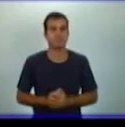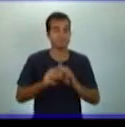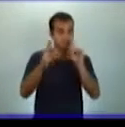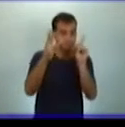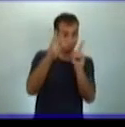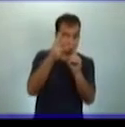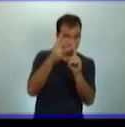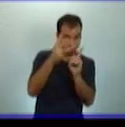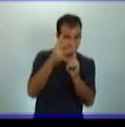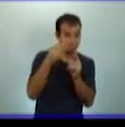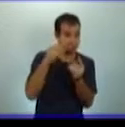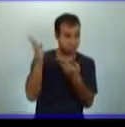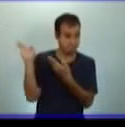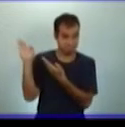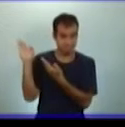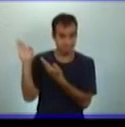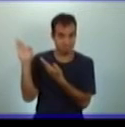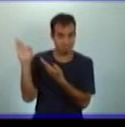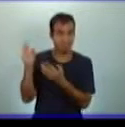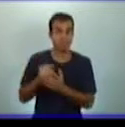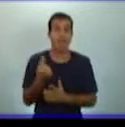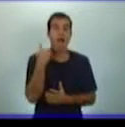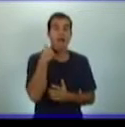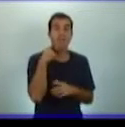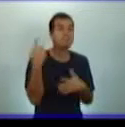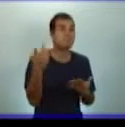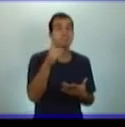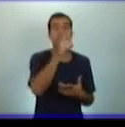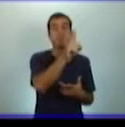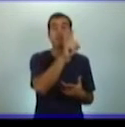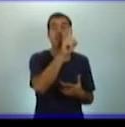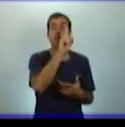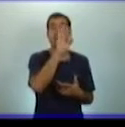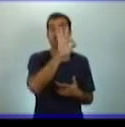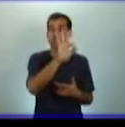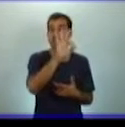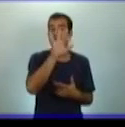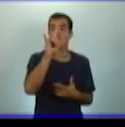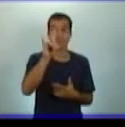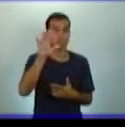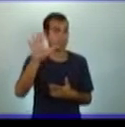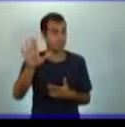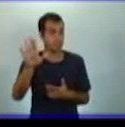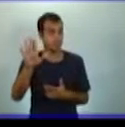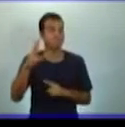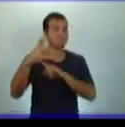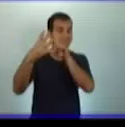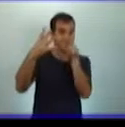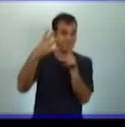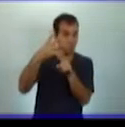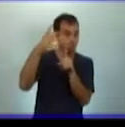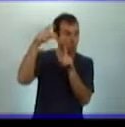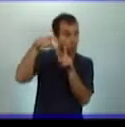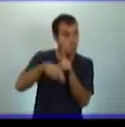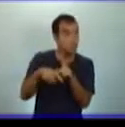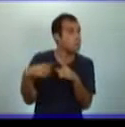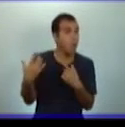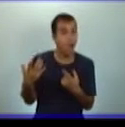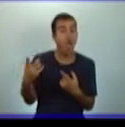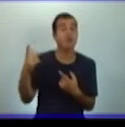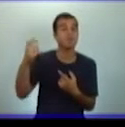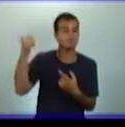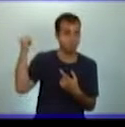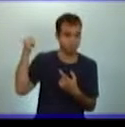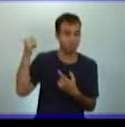Jimaguayú en 1895. Y está la constitución de la Yaya en